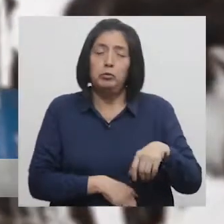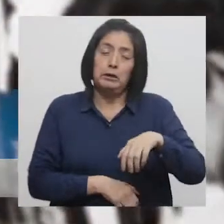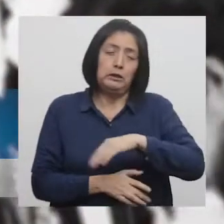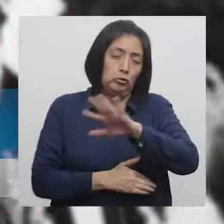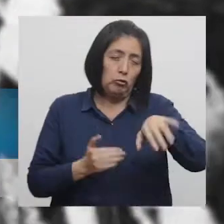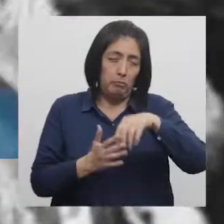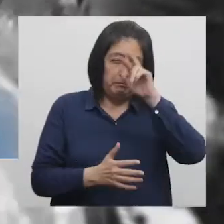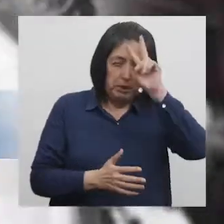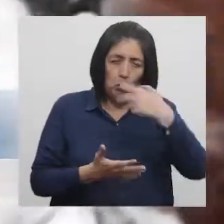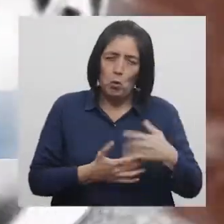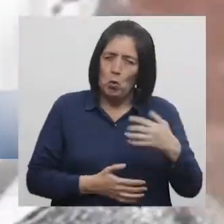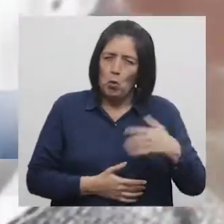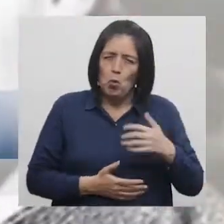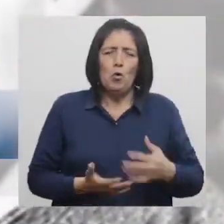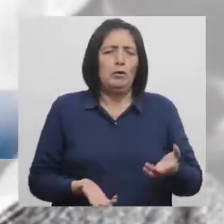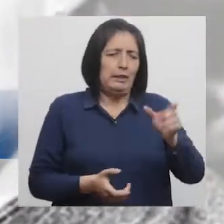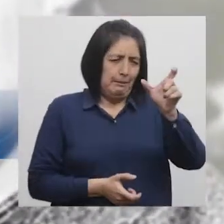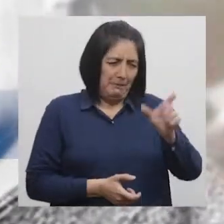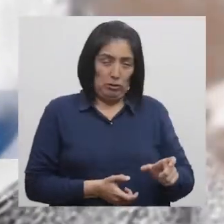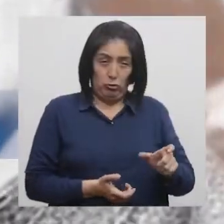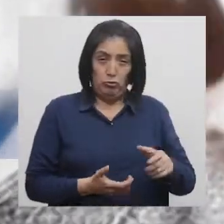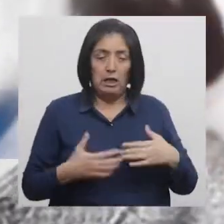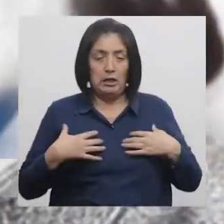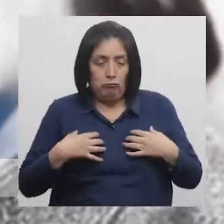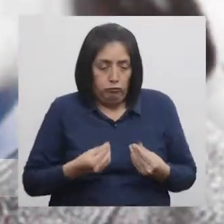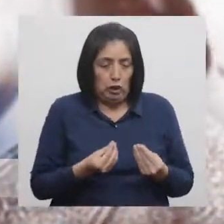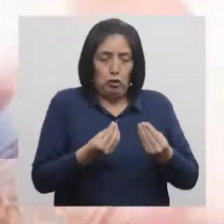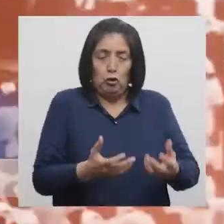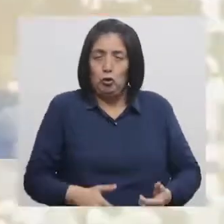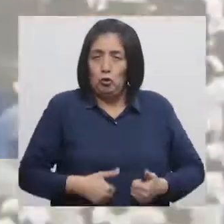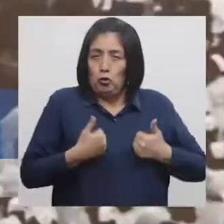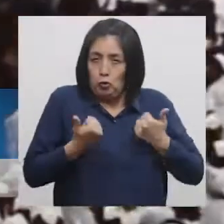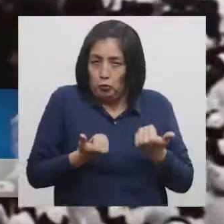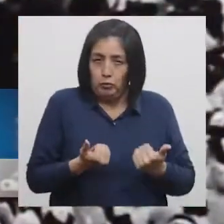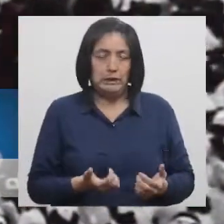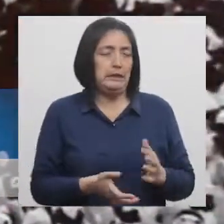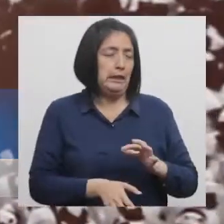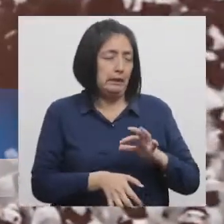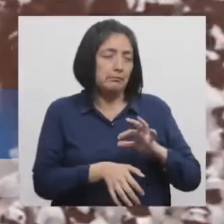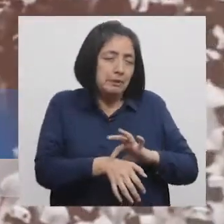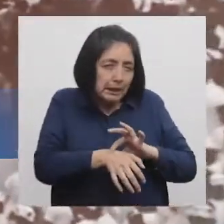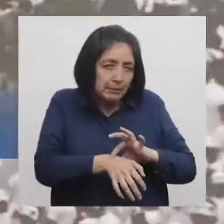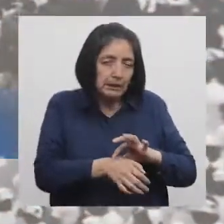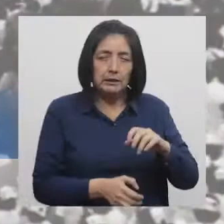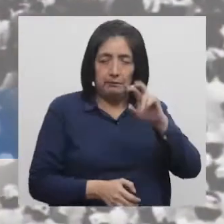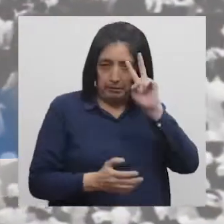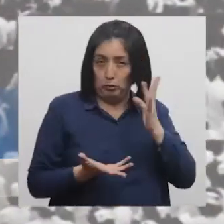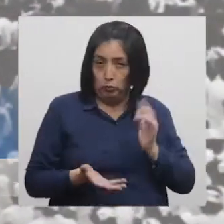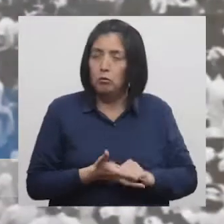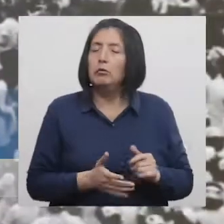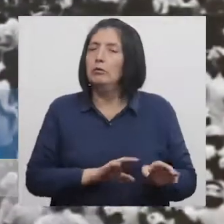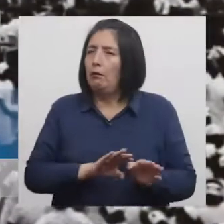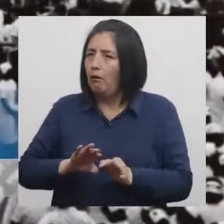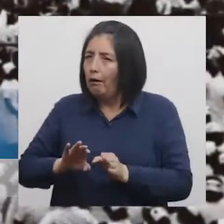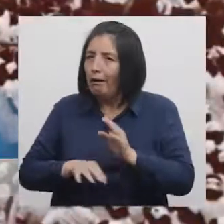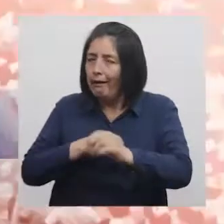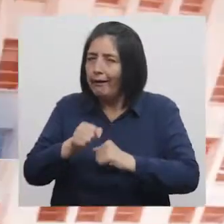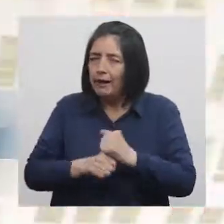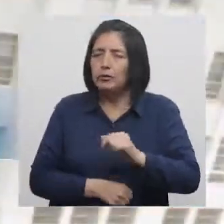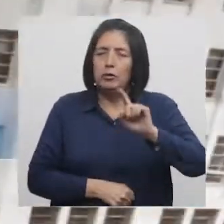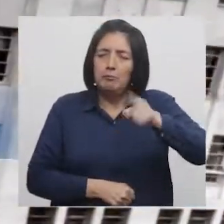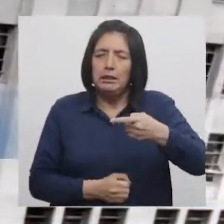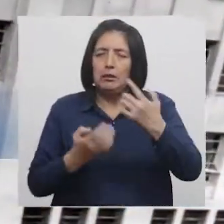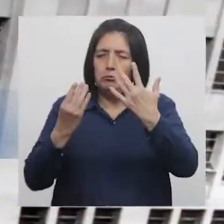conmemora el sacrificio del héroe y mártir de la medicina peruana. Pero también desde el año 1935